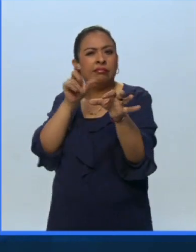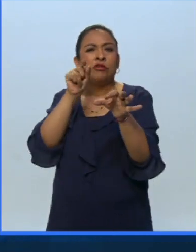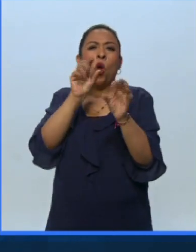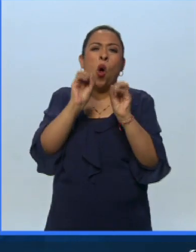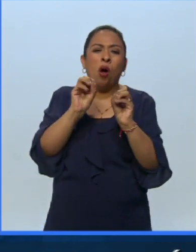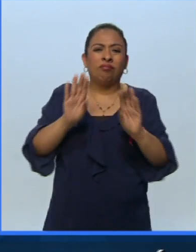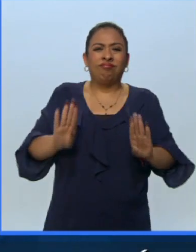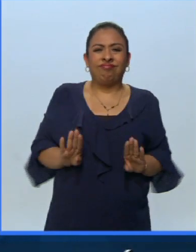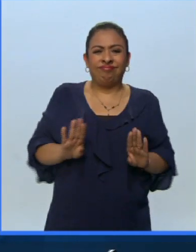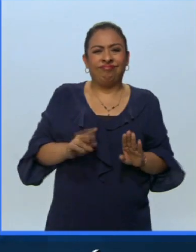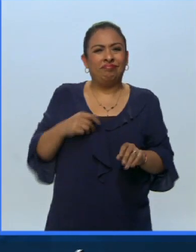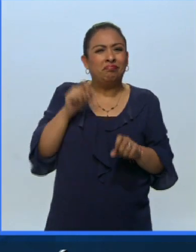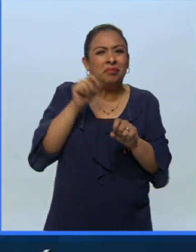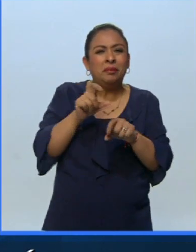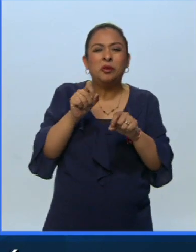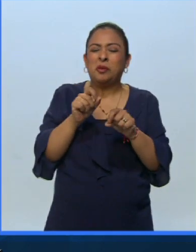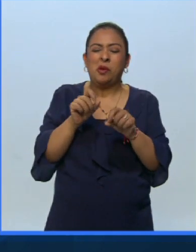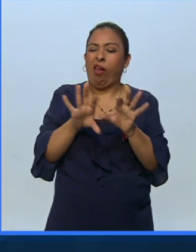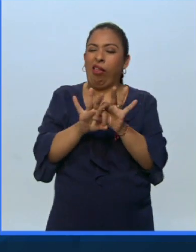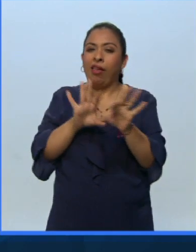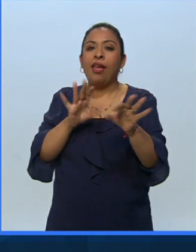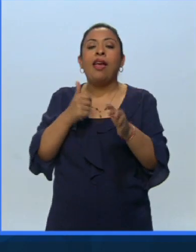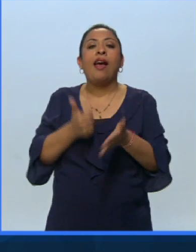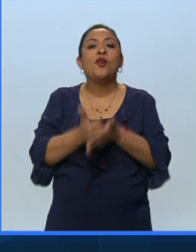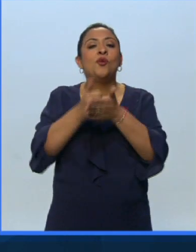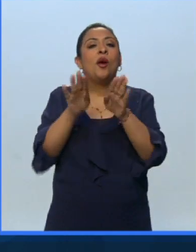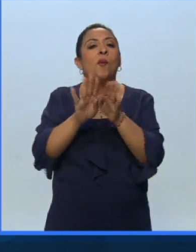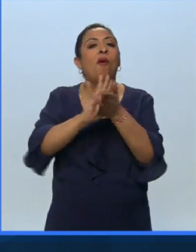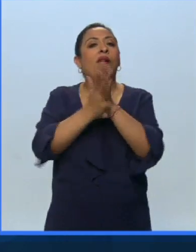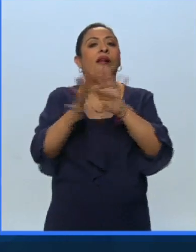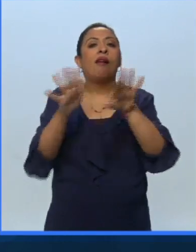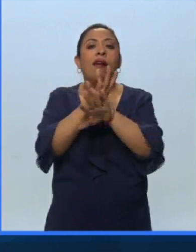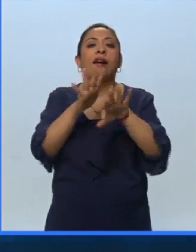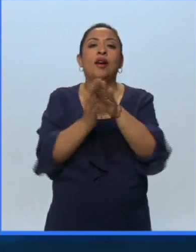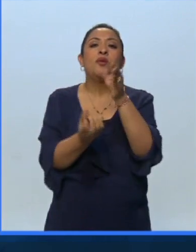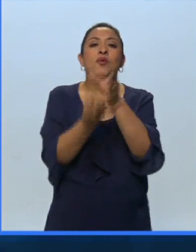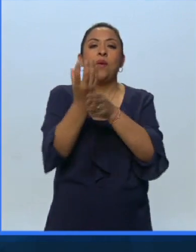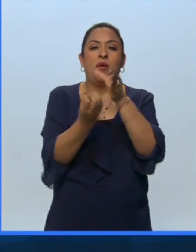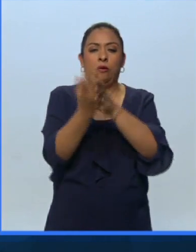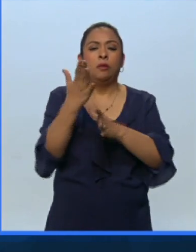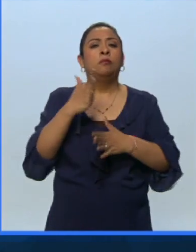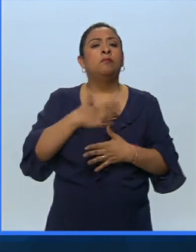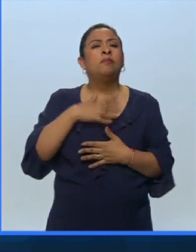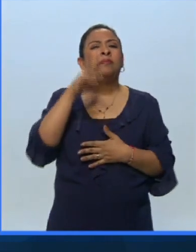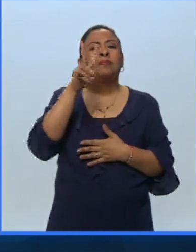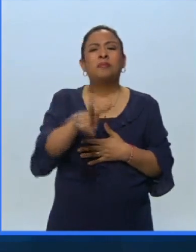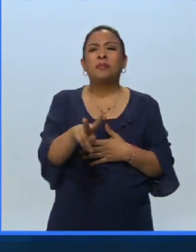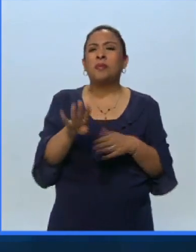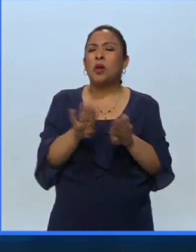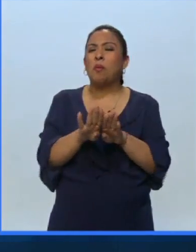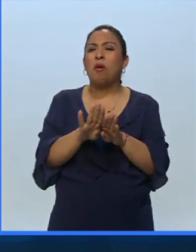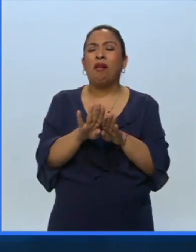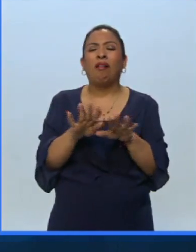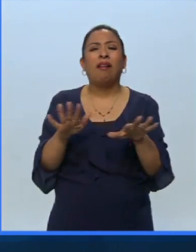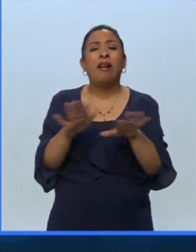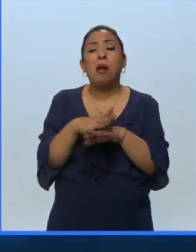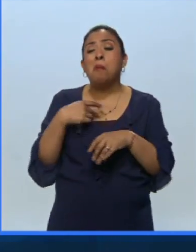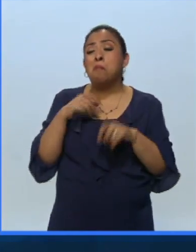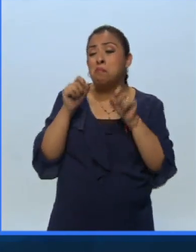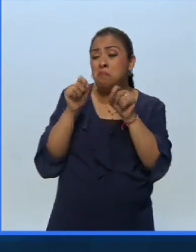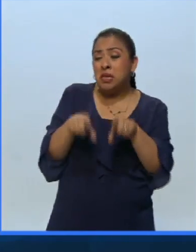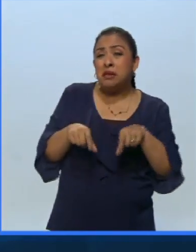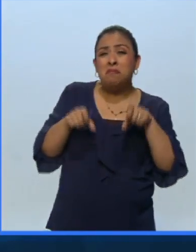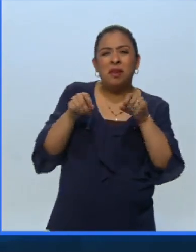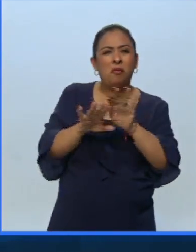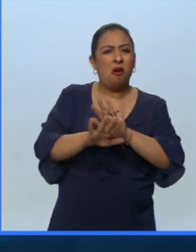escritura es lo que le ha permitido renovarse. Yo soy muy transgresora, no me gusta repetirme,